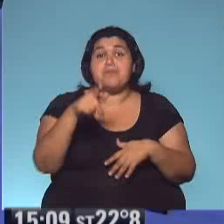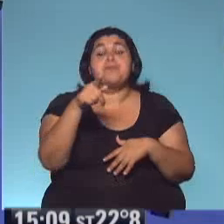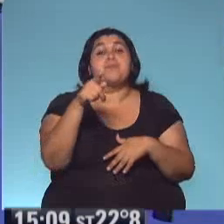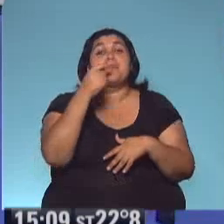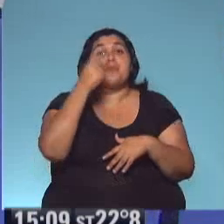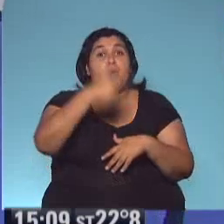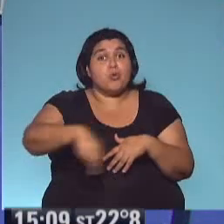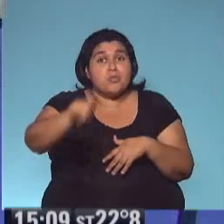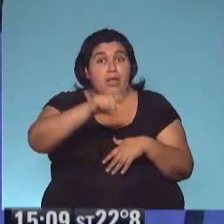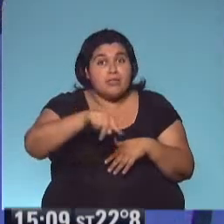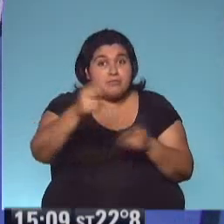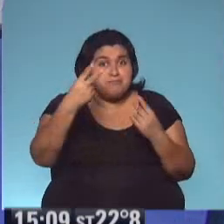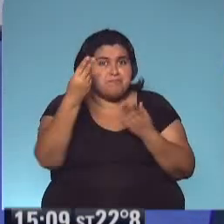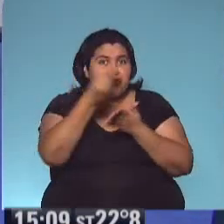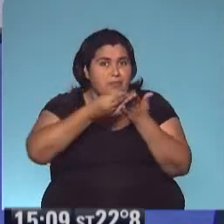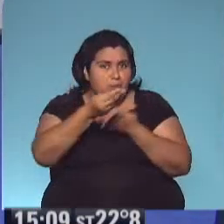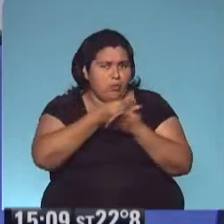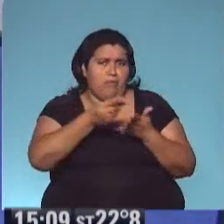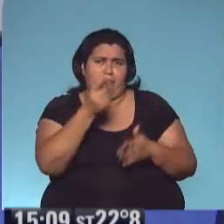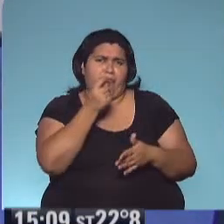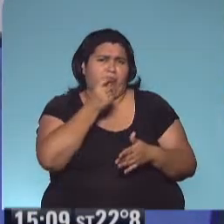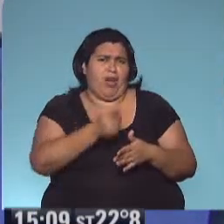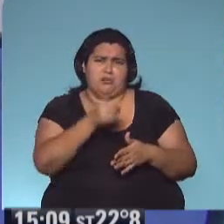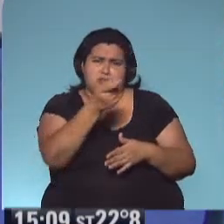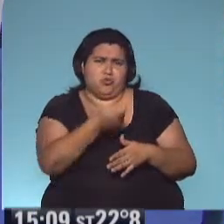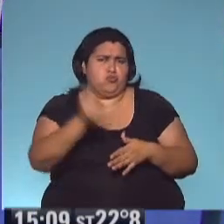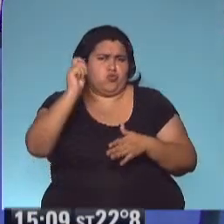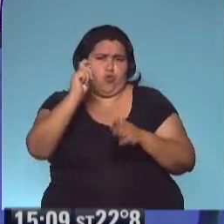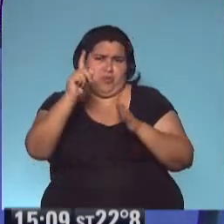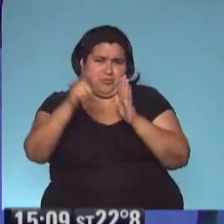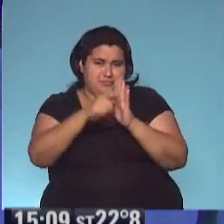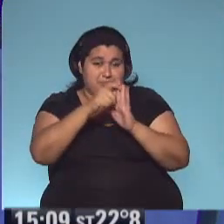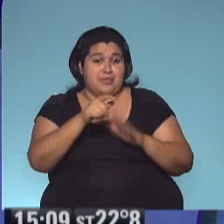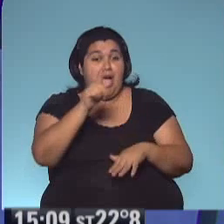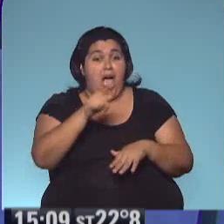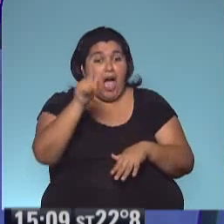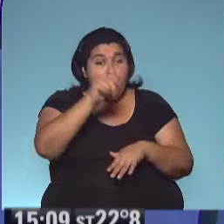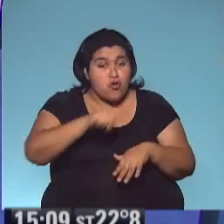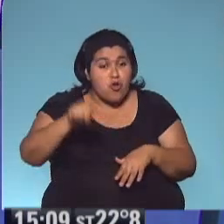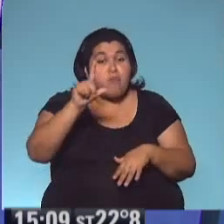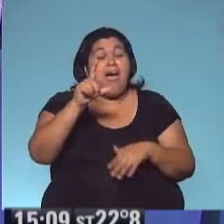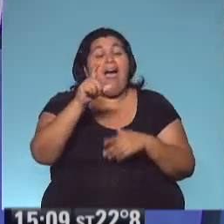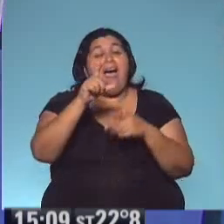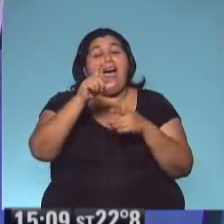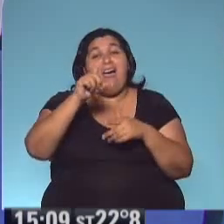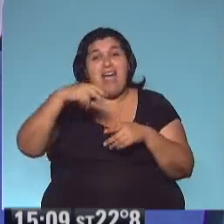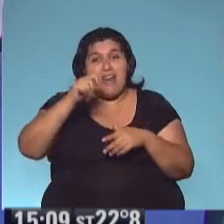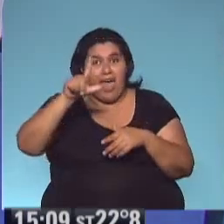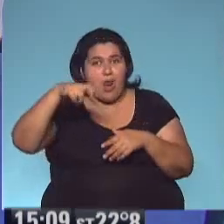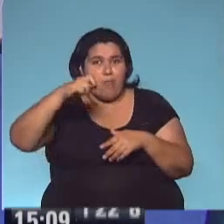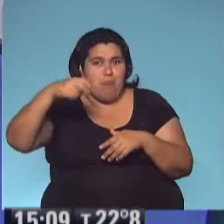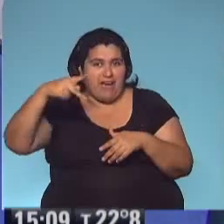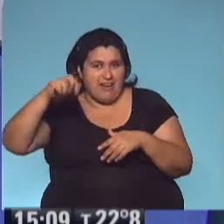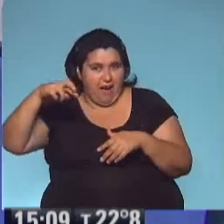están ahí en casa dibujando, es facilísimo. Suben la foto y ponen arroba canal paca paca, arroba seguimos